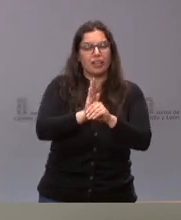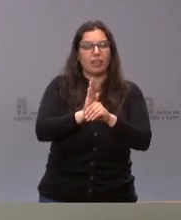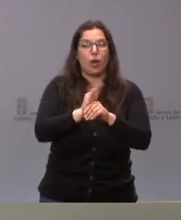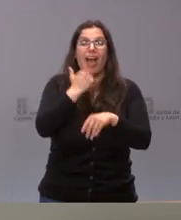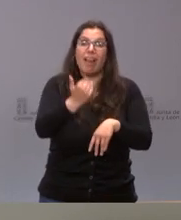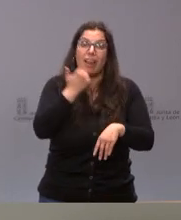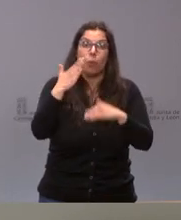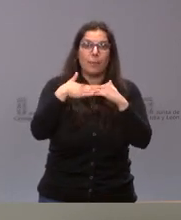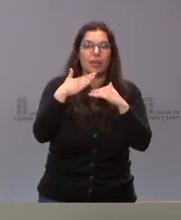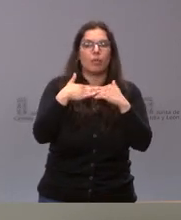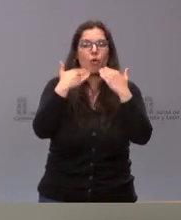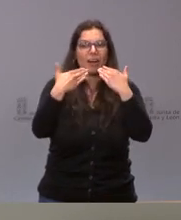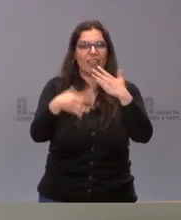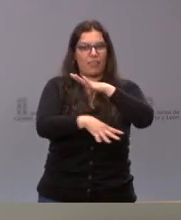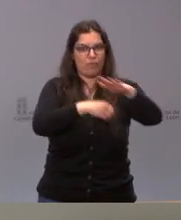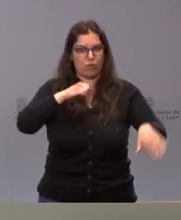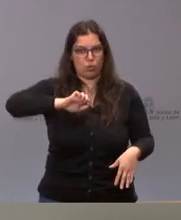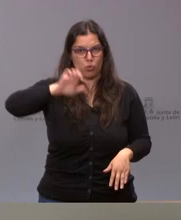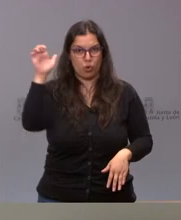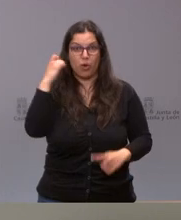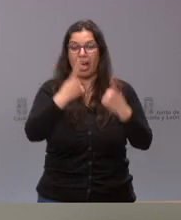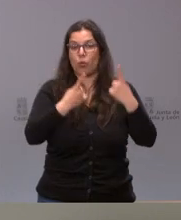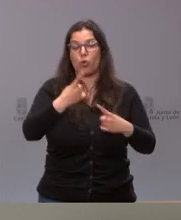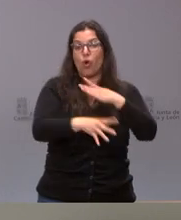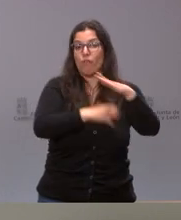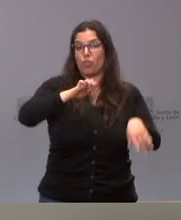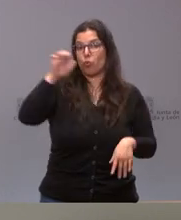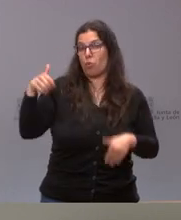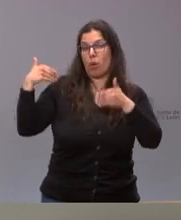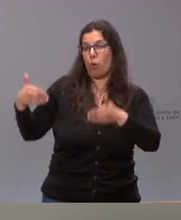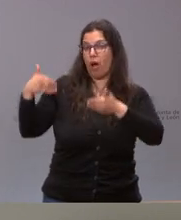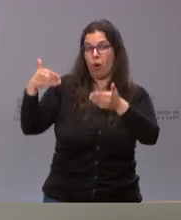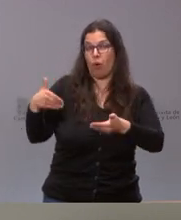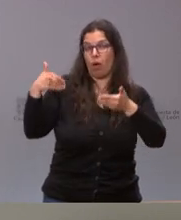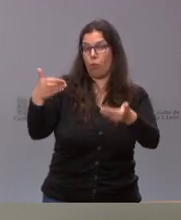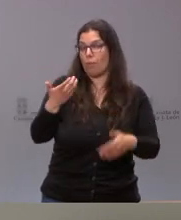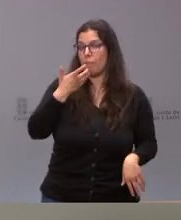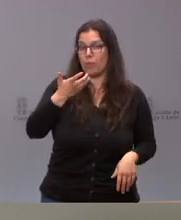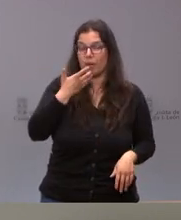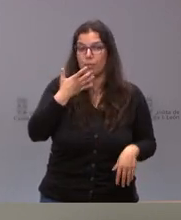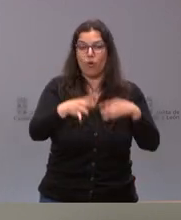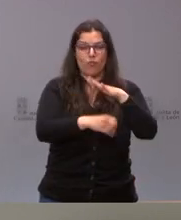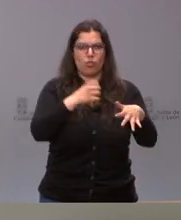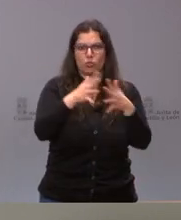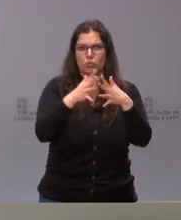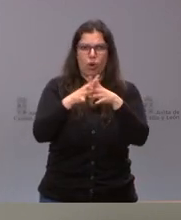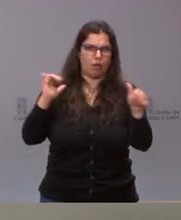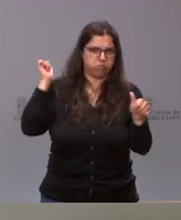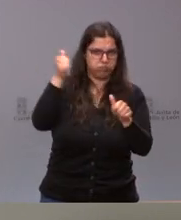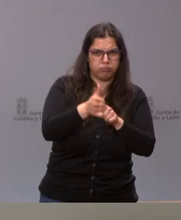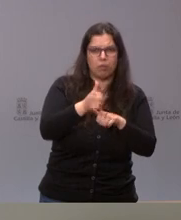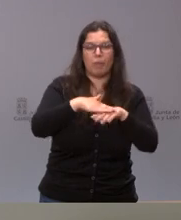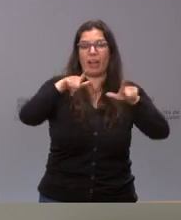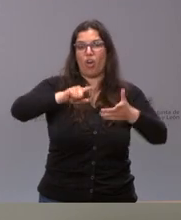parcialmente con estos fondos. Algunos con los fondos clásicos europeos, como pueden ser estos fondos estructurales para las instalaciones de la